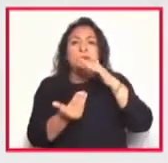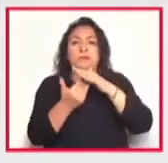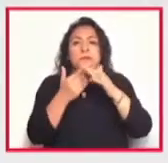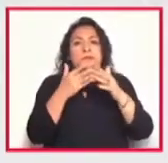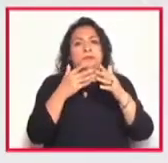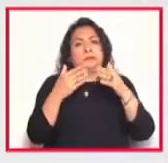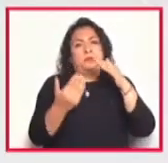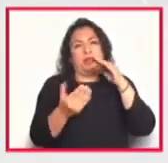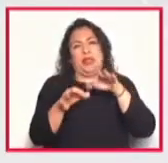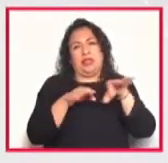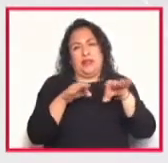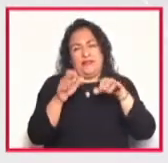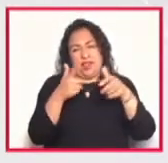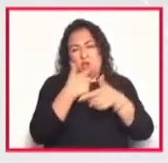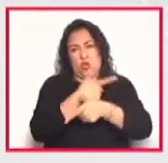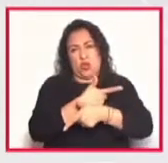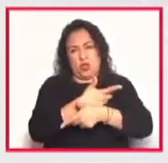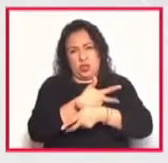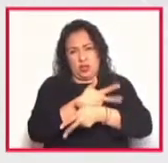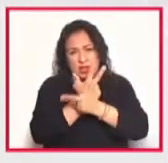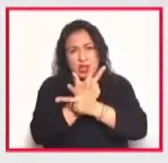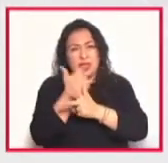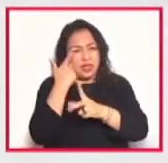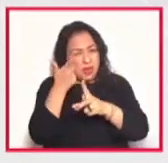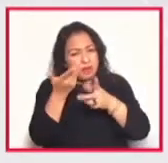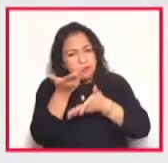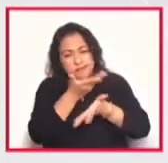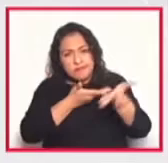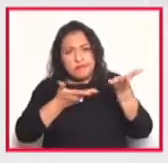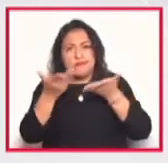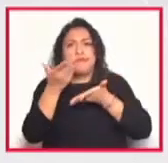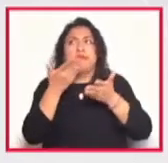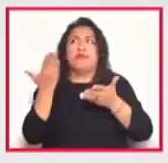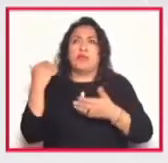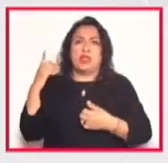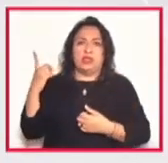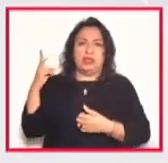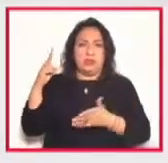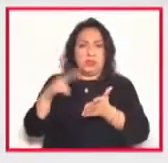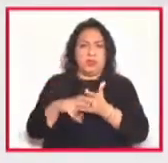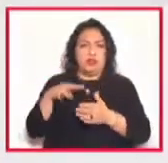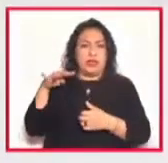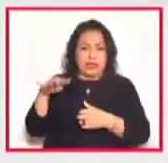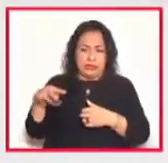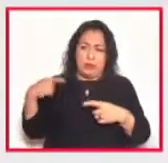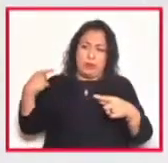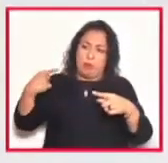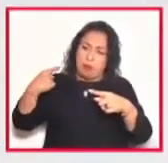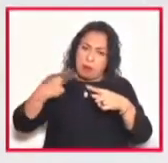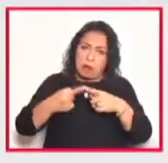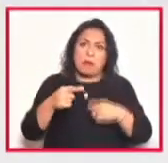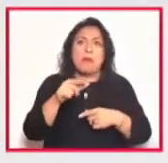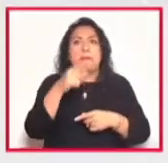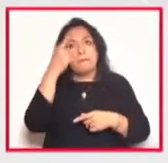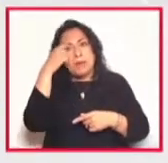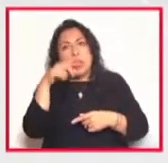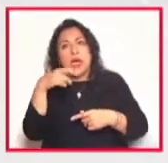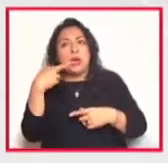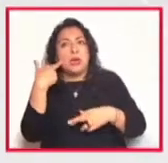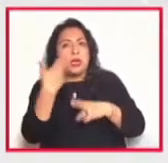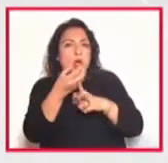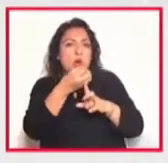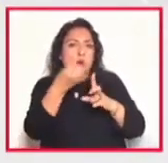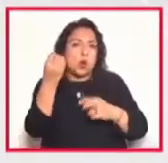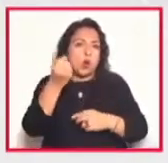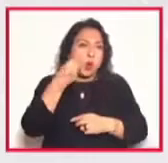tenía como objetivo dar seguimiento a los intercambios que desde diciembre de 2019 se llevan a cabo para organizar un congreso